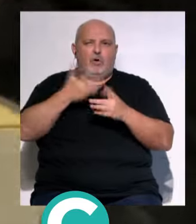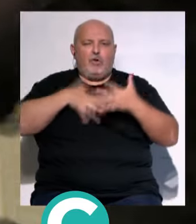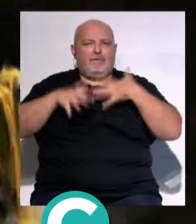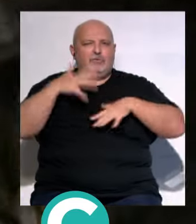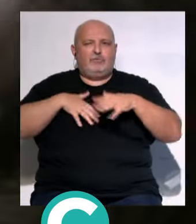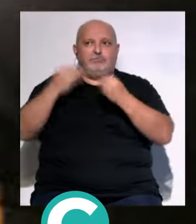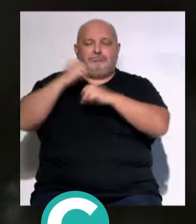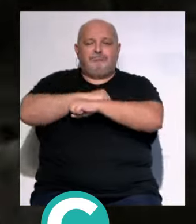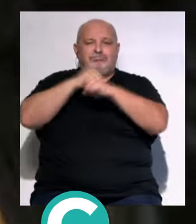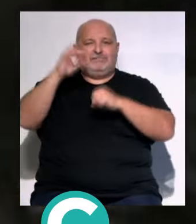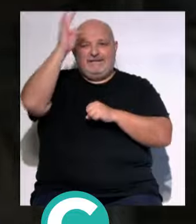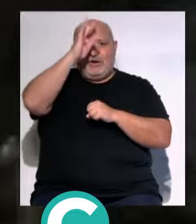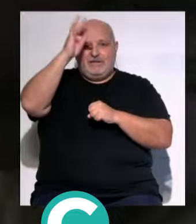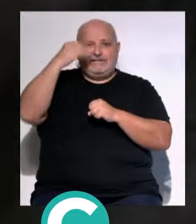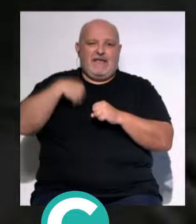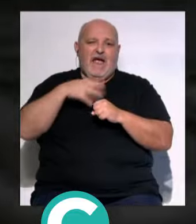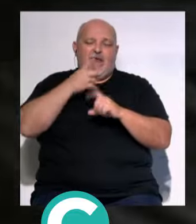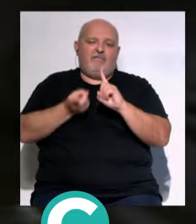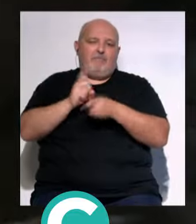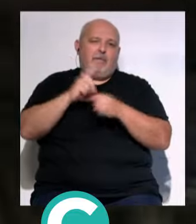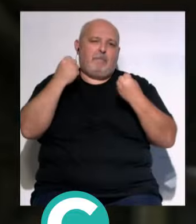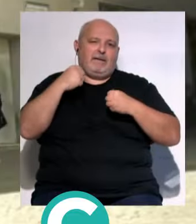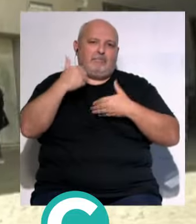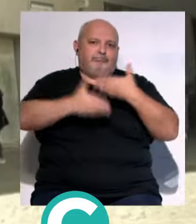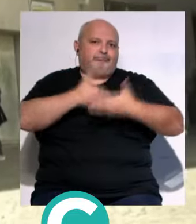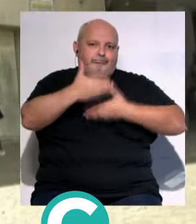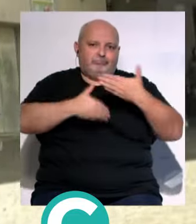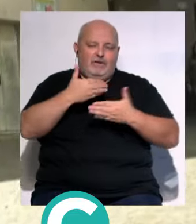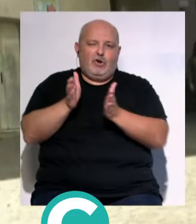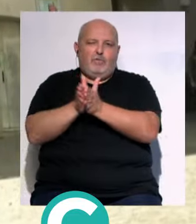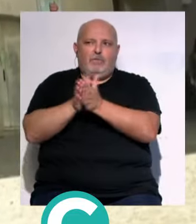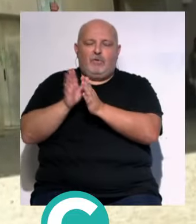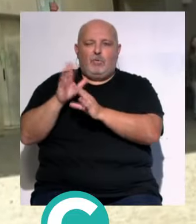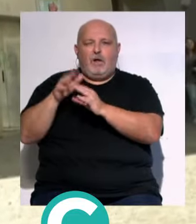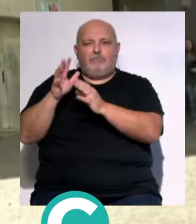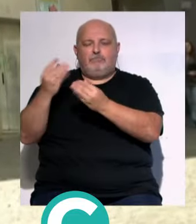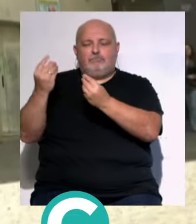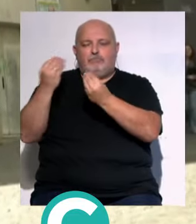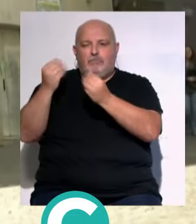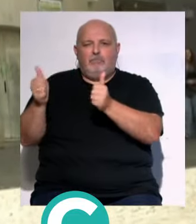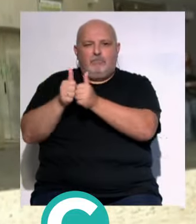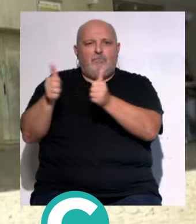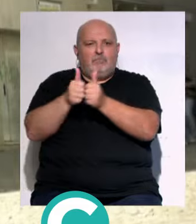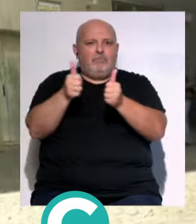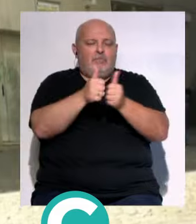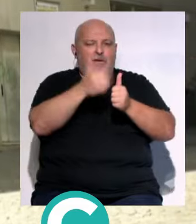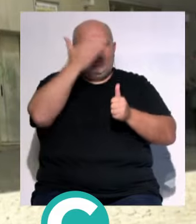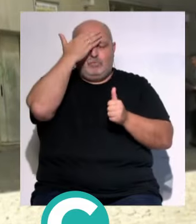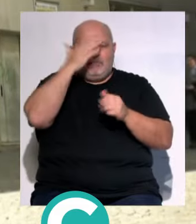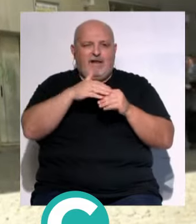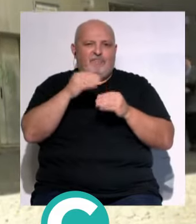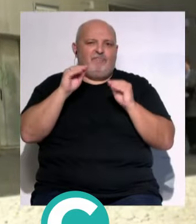conocimientos teóricos adquiridos... ...a la vez que aprender de primera mano... ...de sus compañeros veteranos... ...que la acompañarán en este proceso